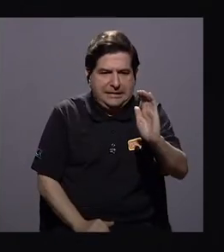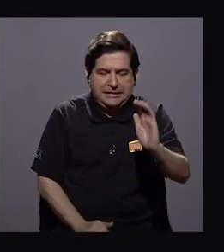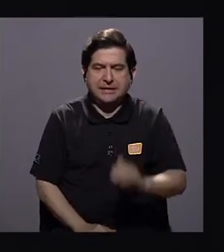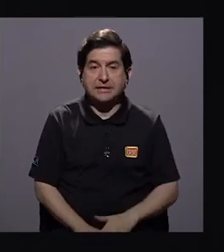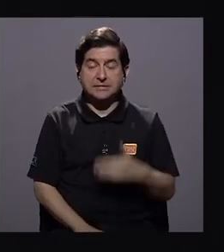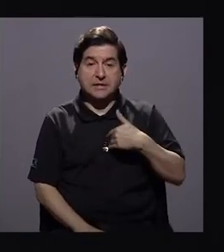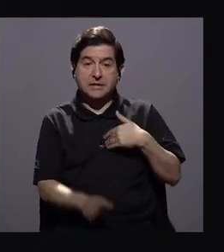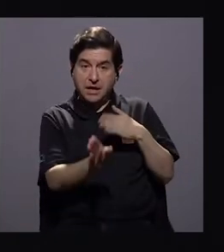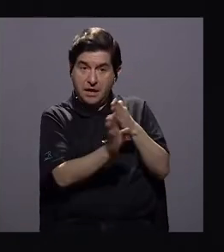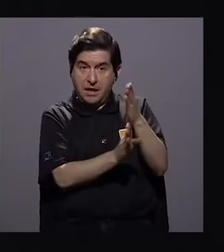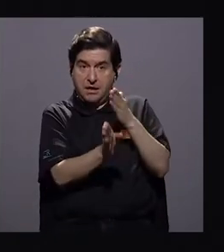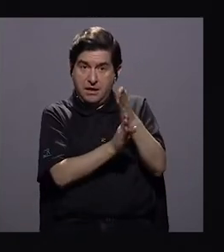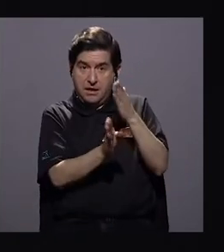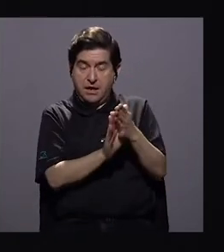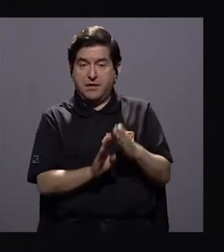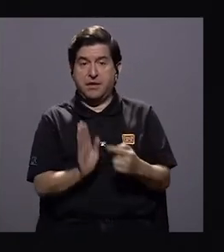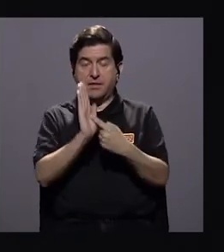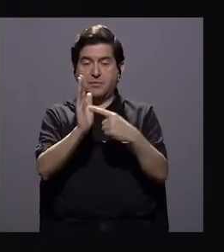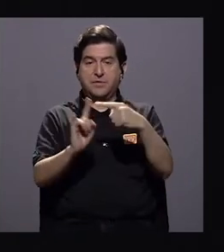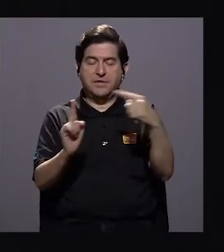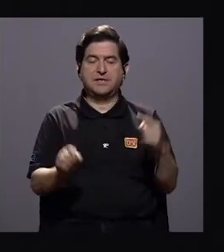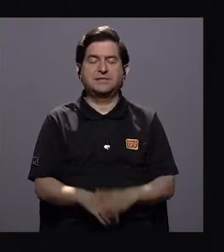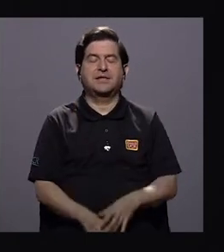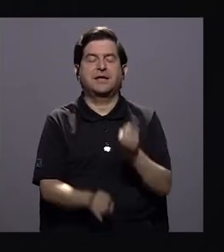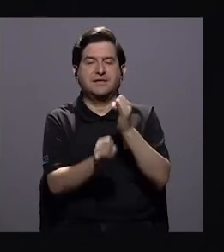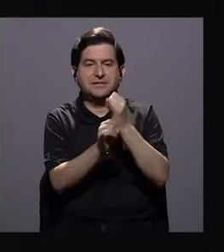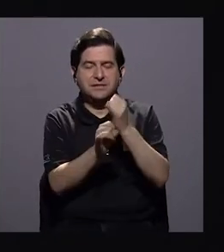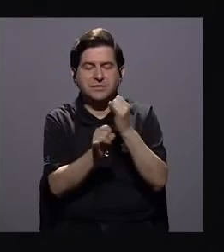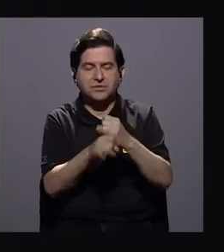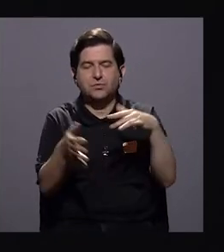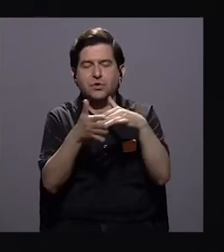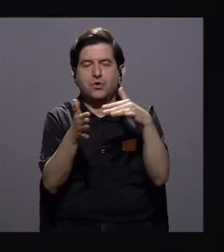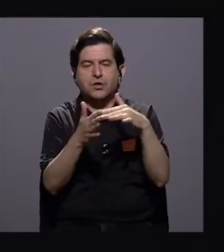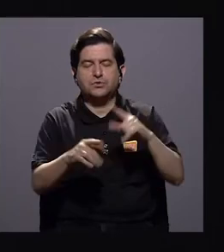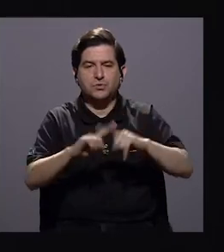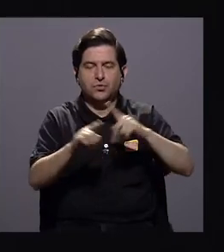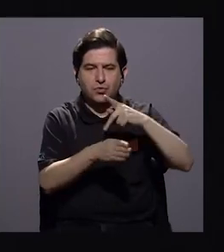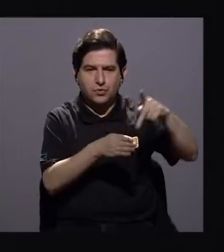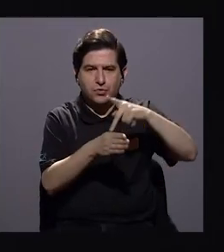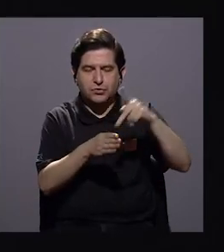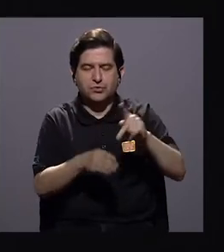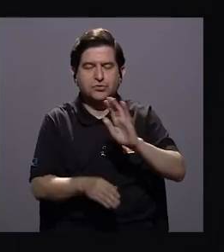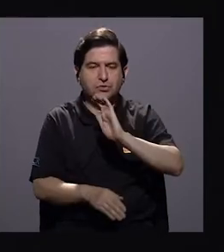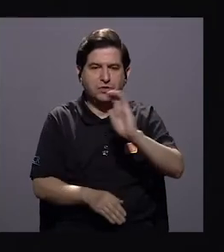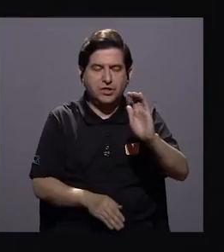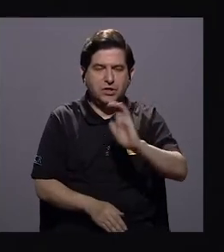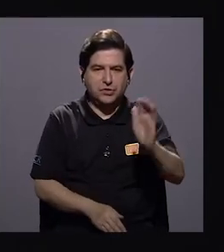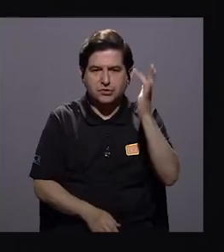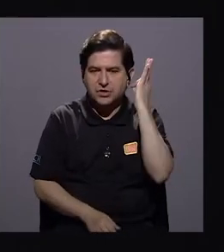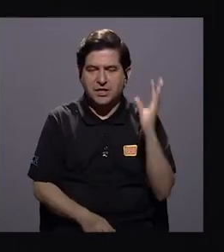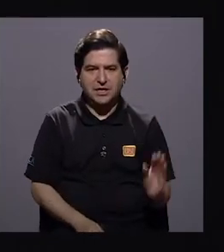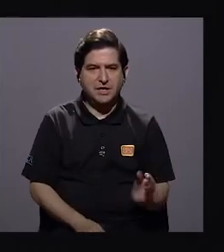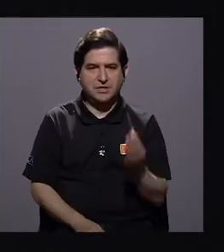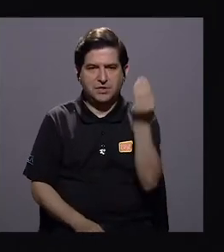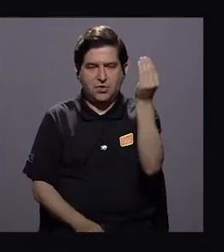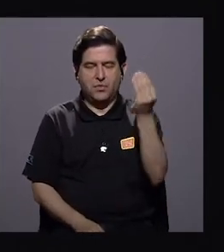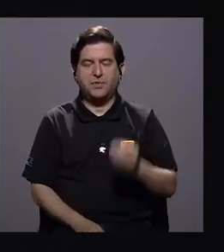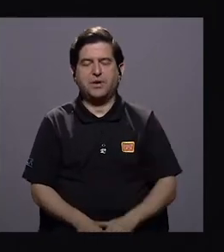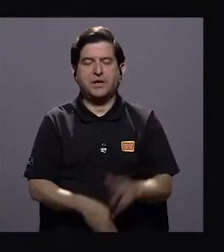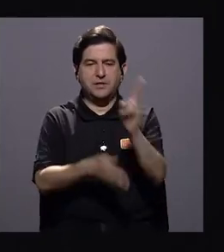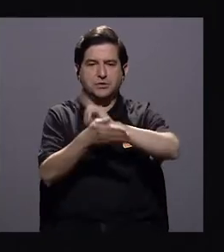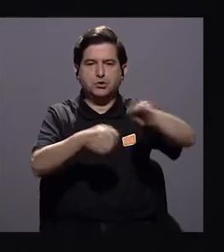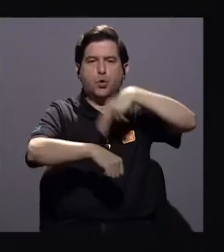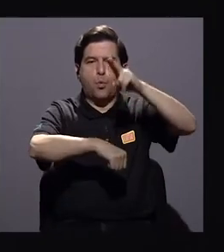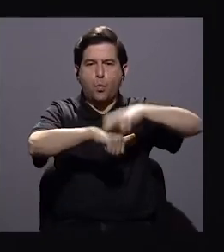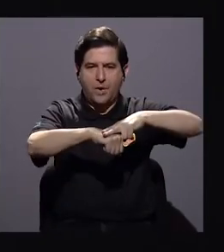¿Qué está pasando con Instituto de Estudios Interdisciplinarios de los Niños y las Niñas y Adolescentes